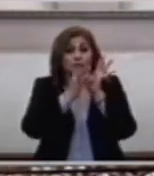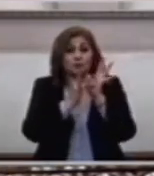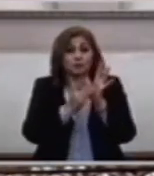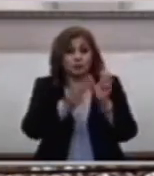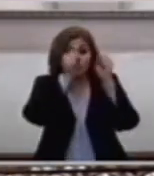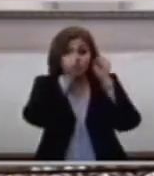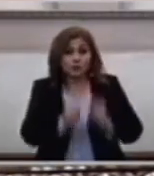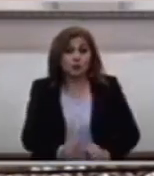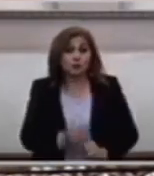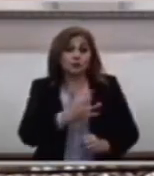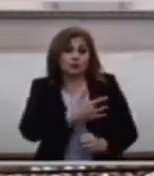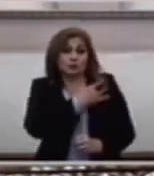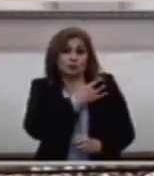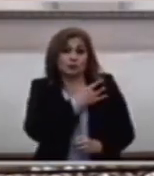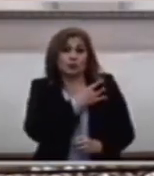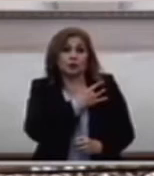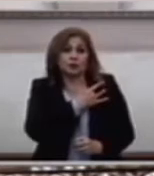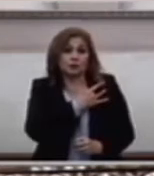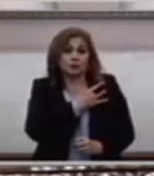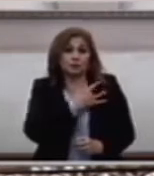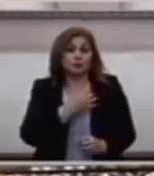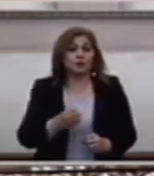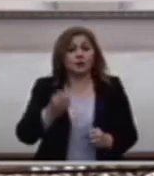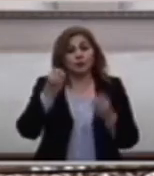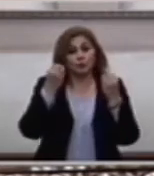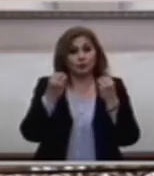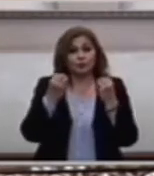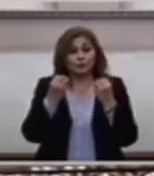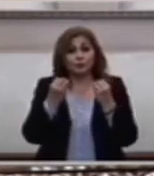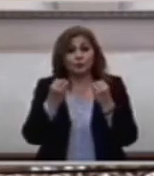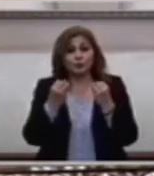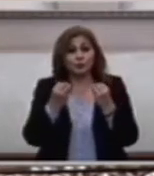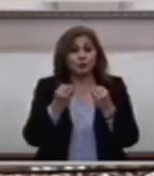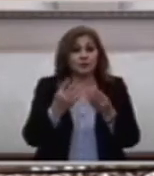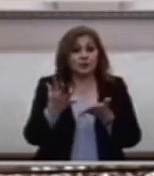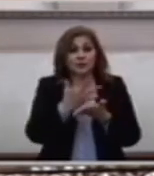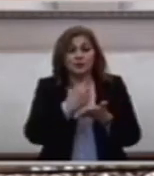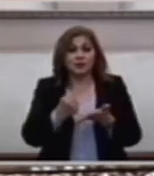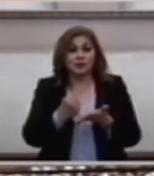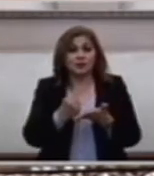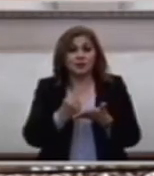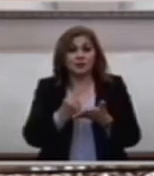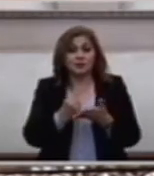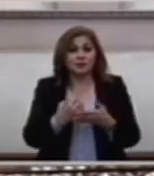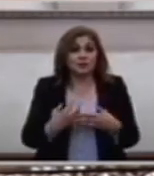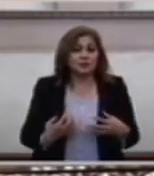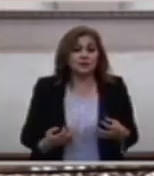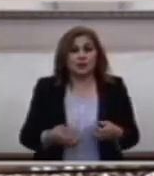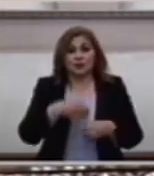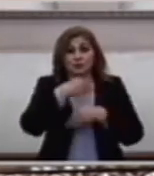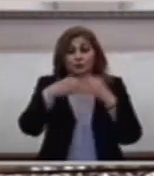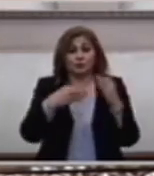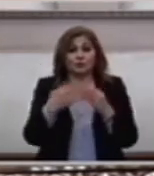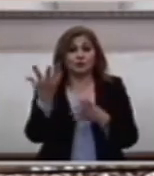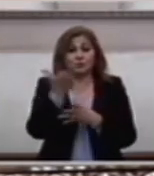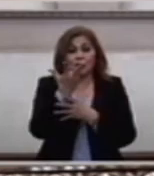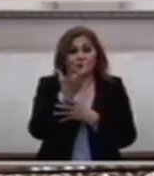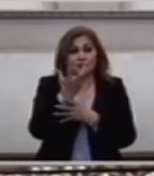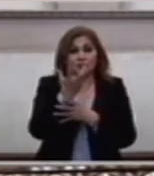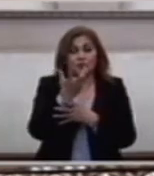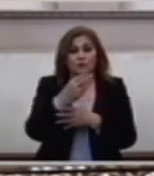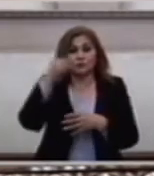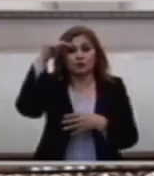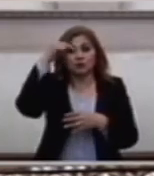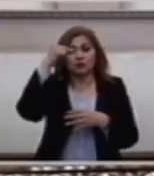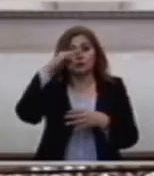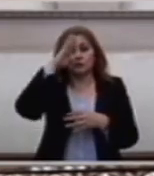Seguro Que Habrá Éxito En Todo Aquello Que Nosotros Hacemos En El Hombre